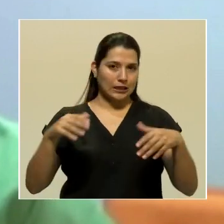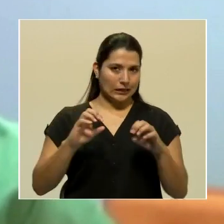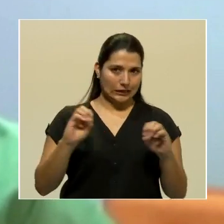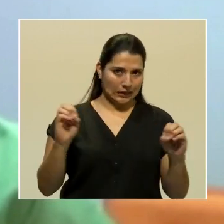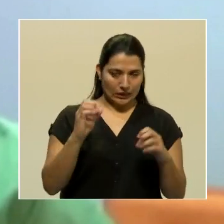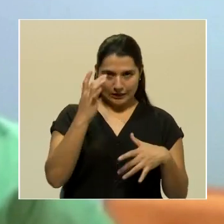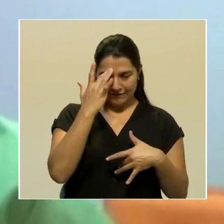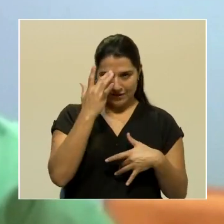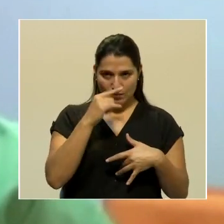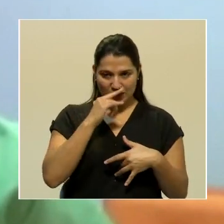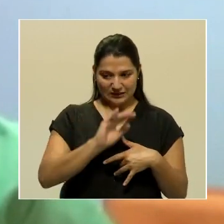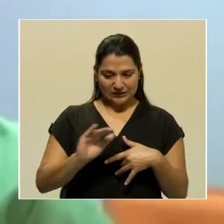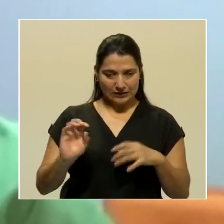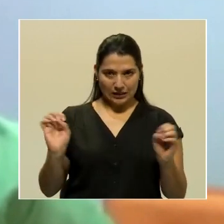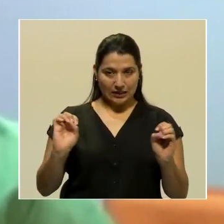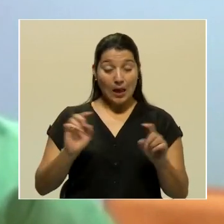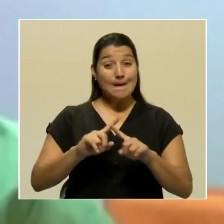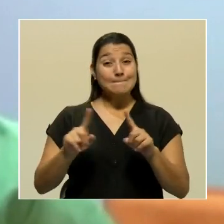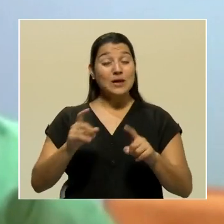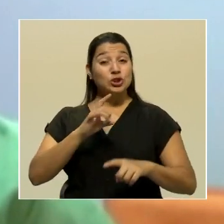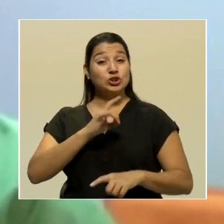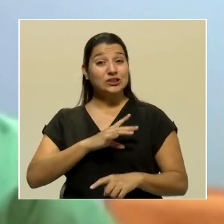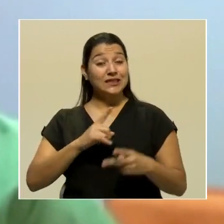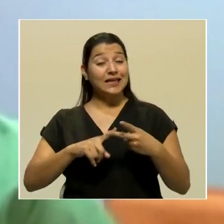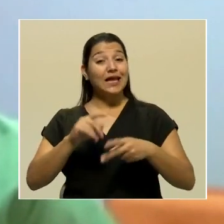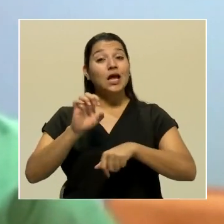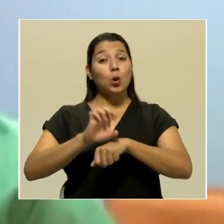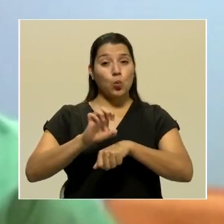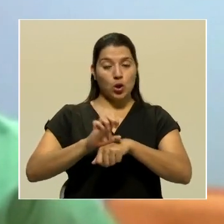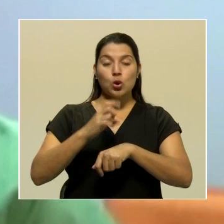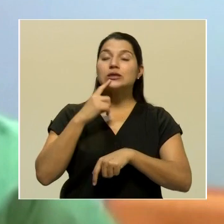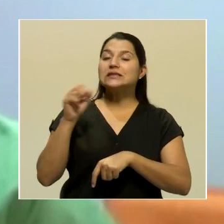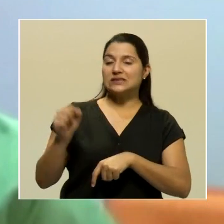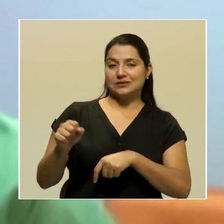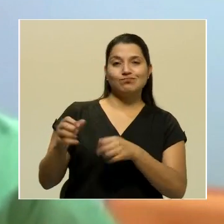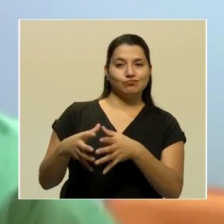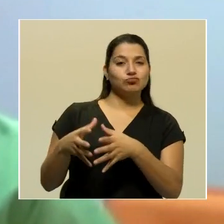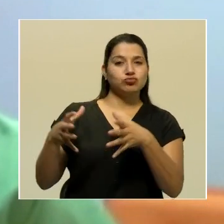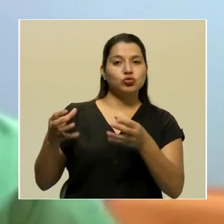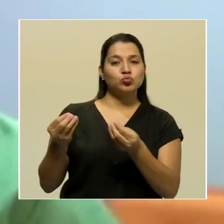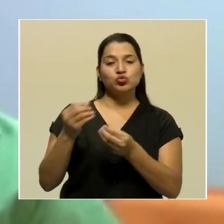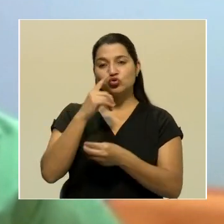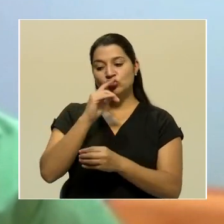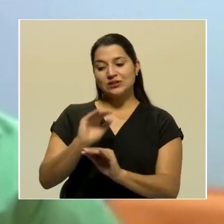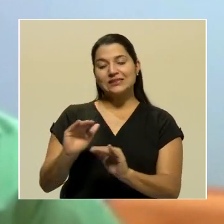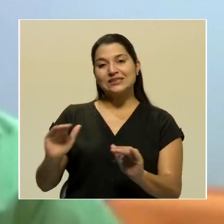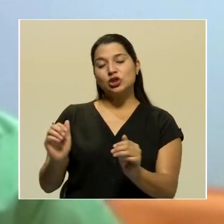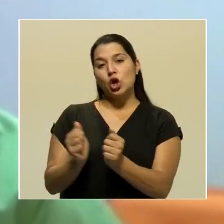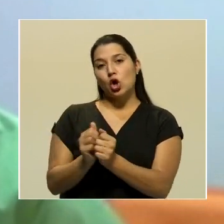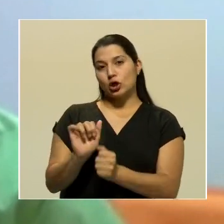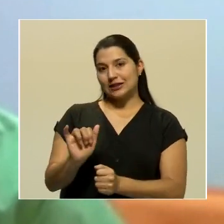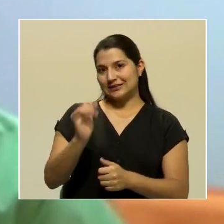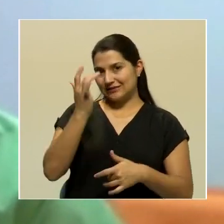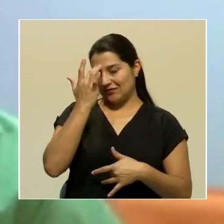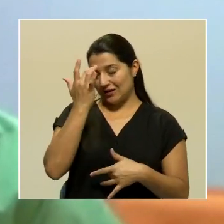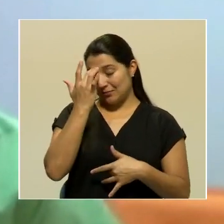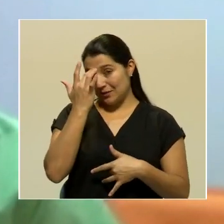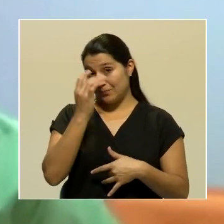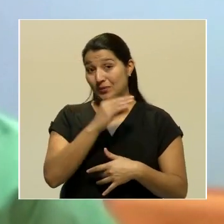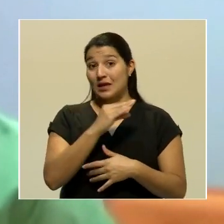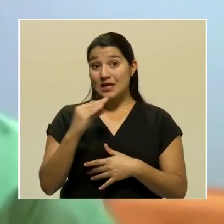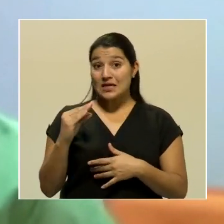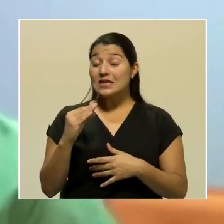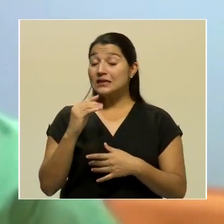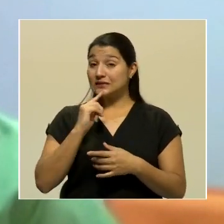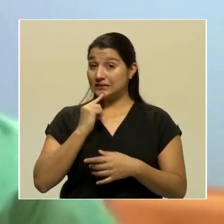Chile, Ecuador, sí han tenido un repunte importante de estos casos y lo peor es casos